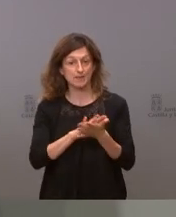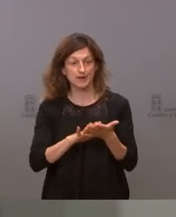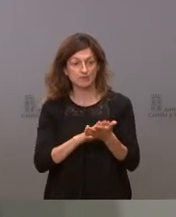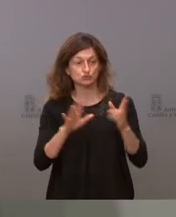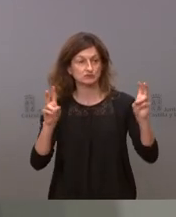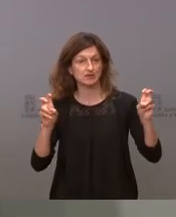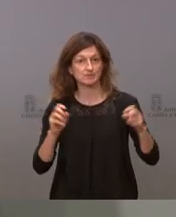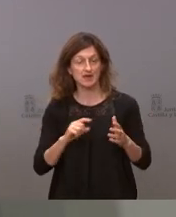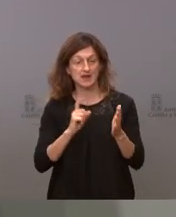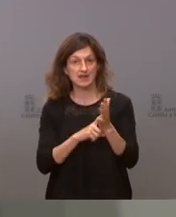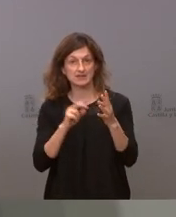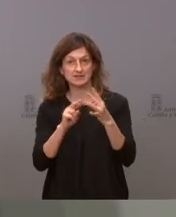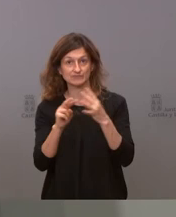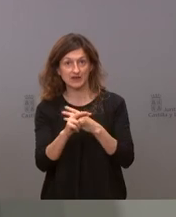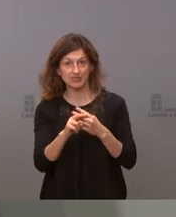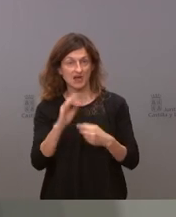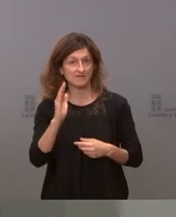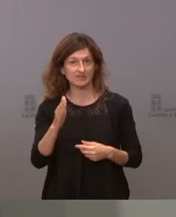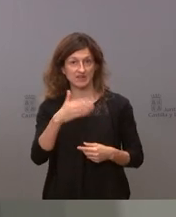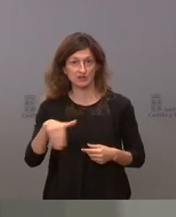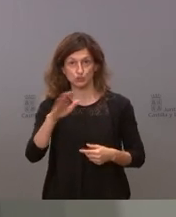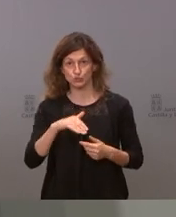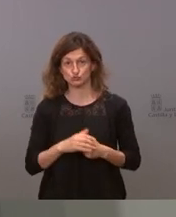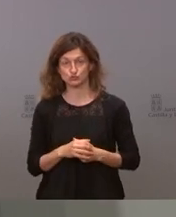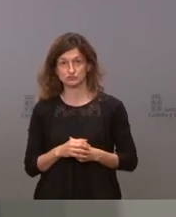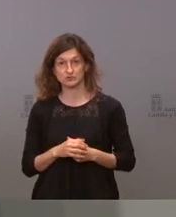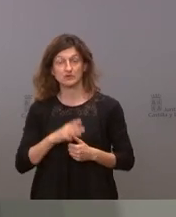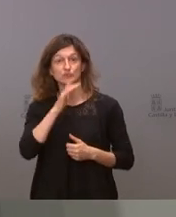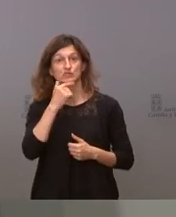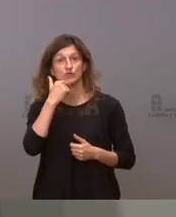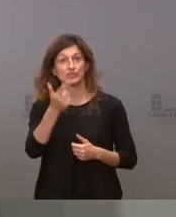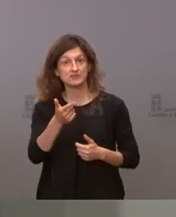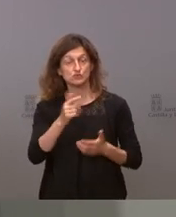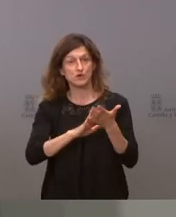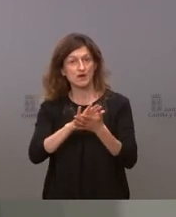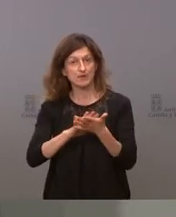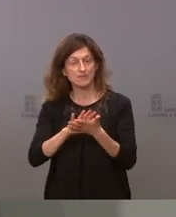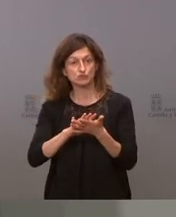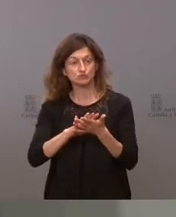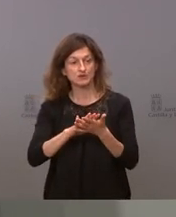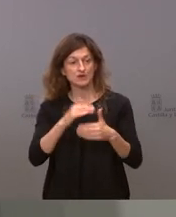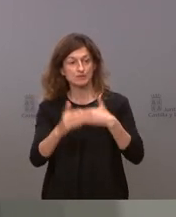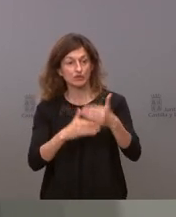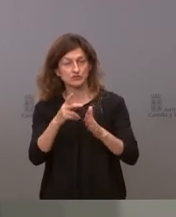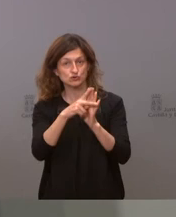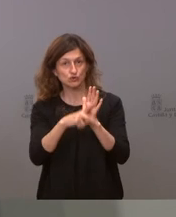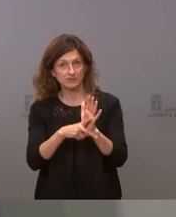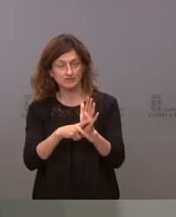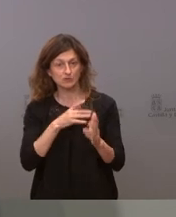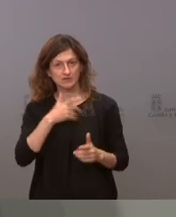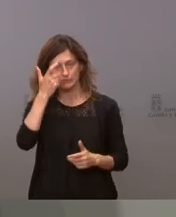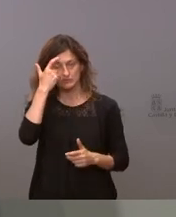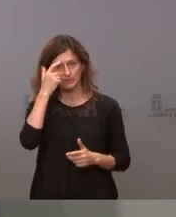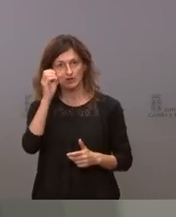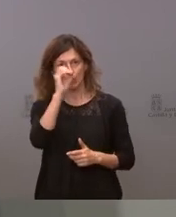de la ley de transparencia pues va a afectar a todo el mundo por eso le he dicho nosotros estamos hablando de los procesos normativos queremos saber cuál es su